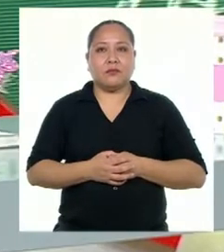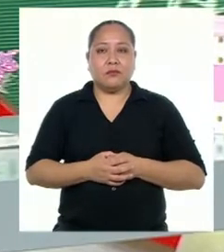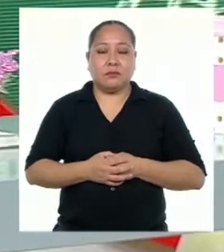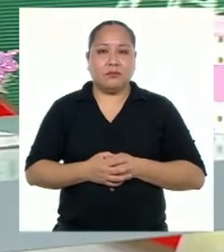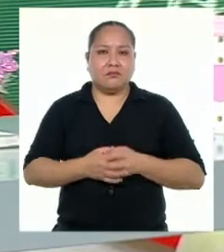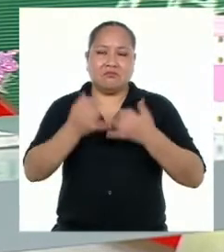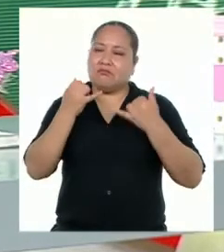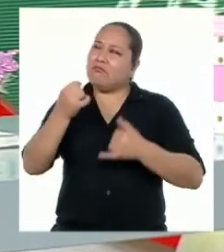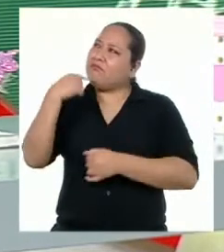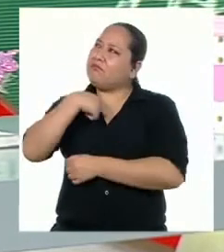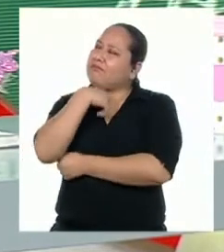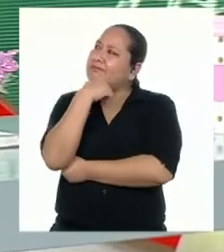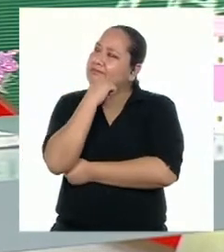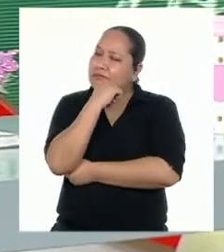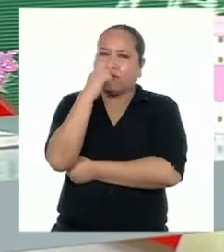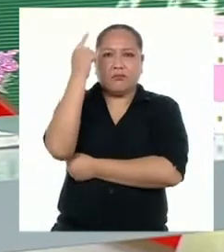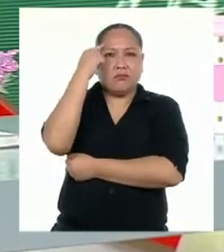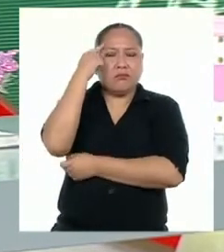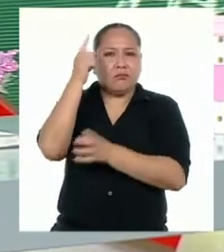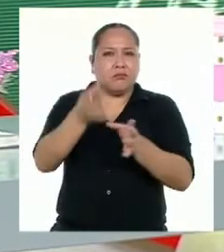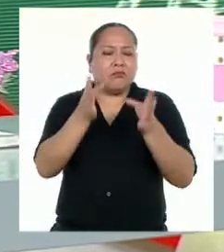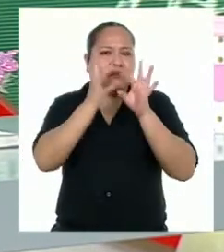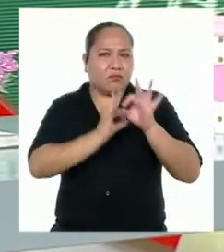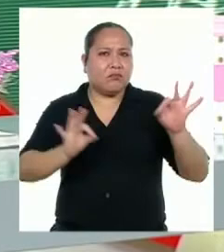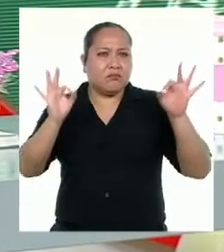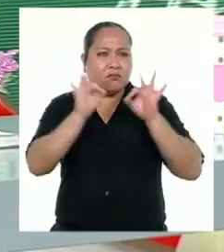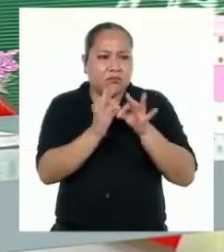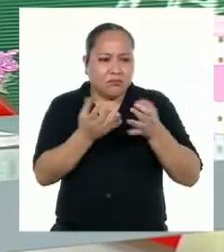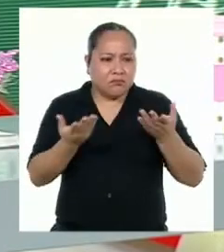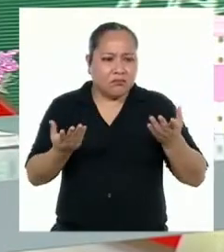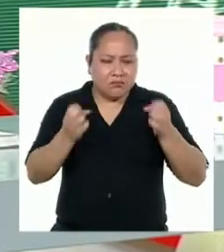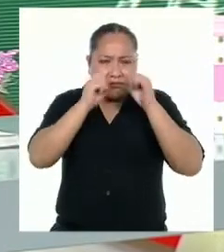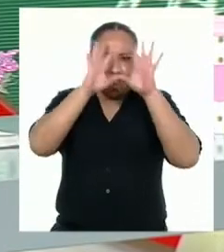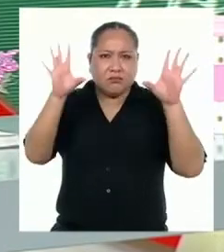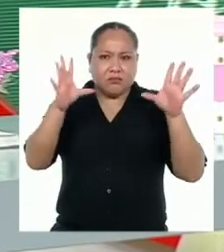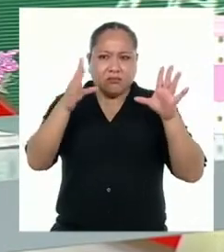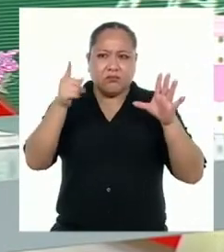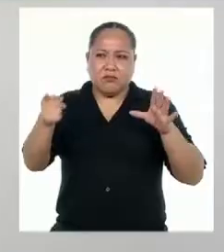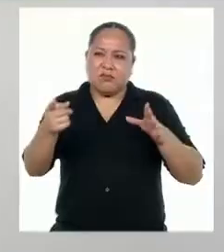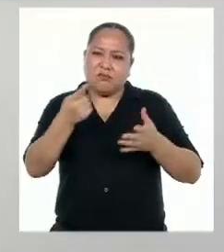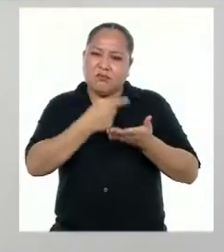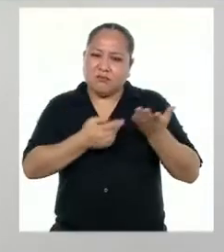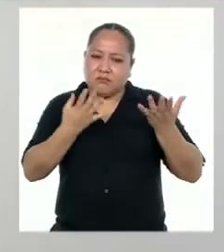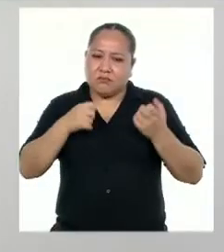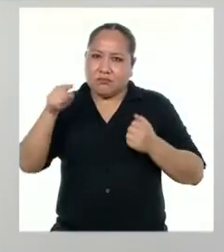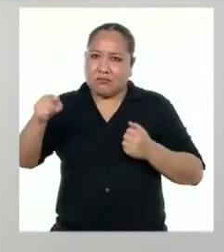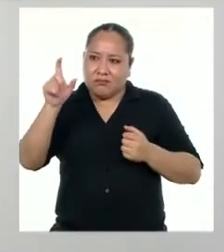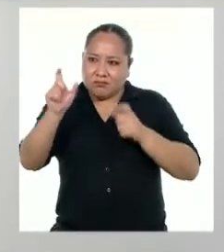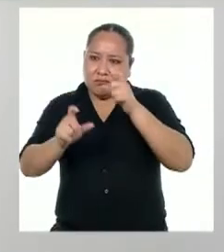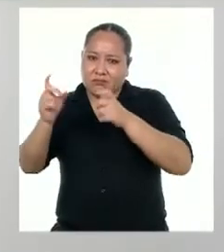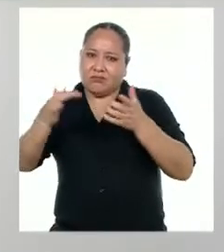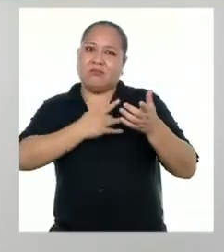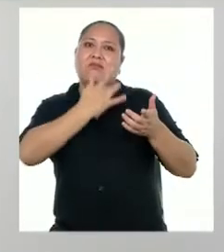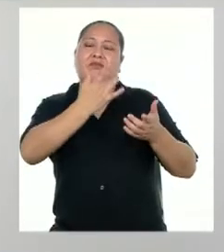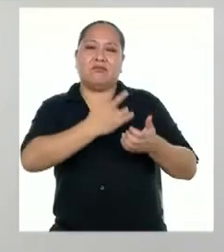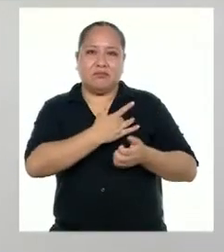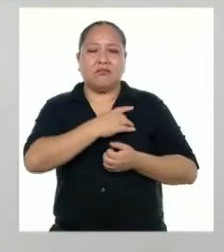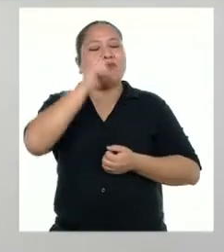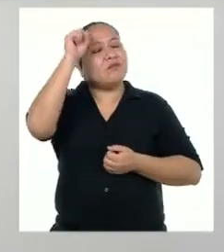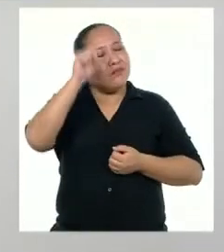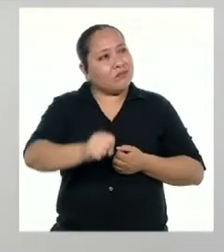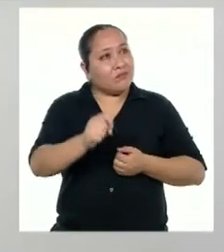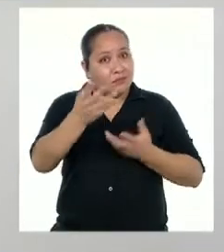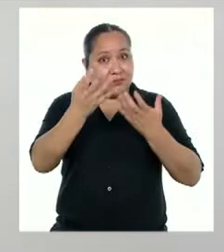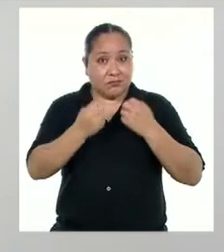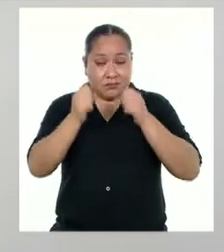Ahora que lo pienso, es importante tener claro qué efecto quiero lograr en mi público, ¿no? Claro, porque si quiero que se